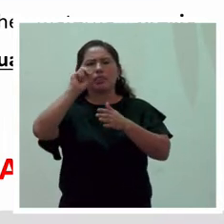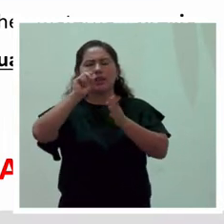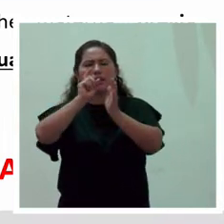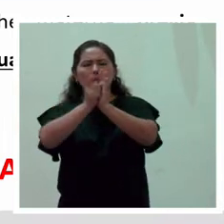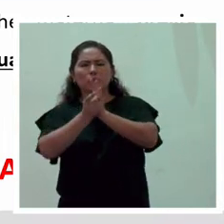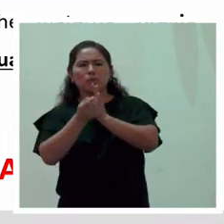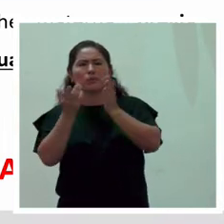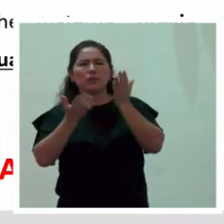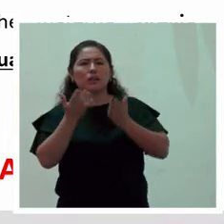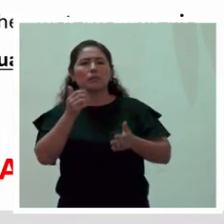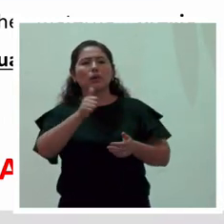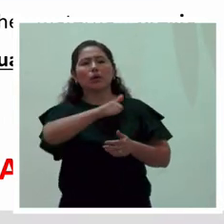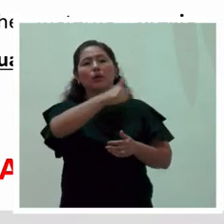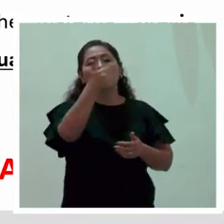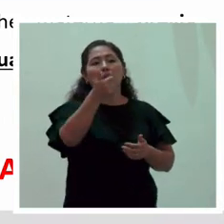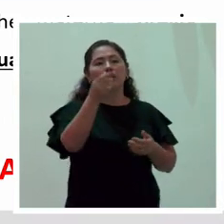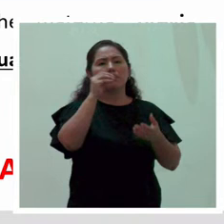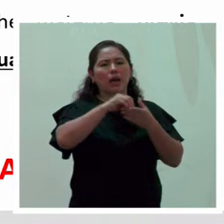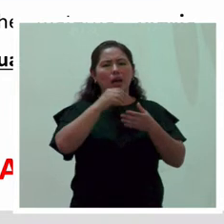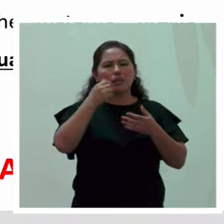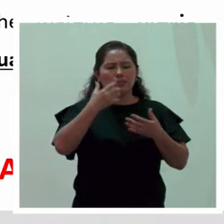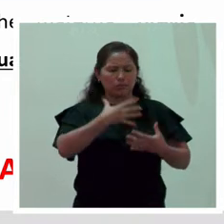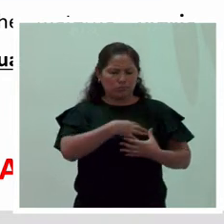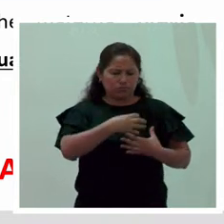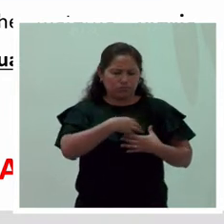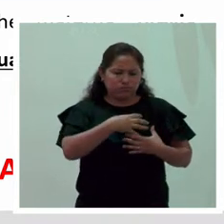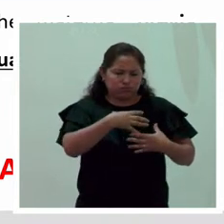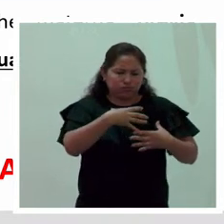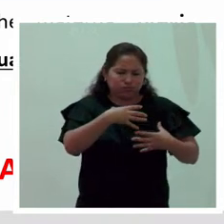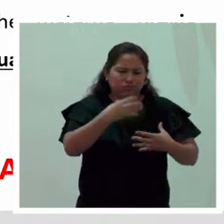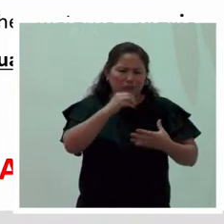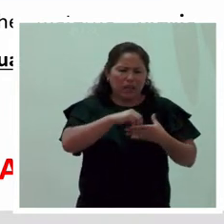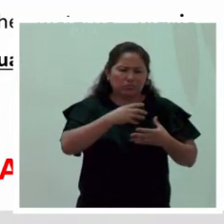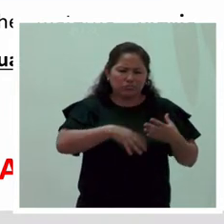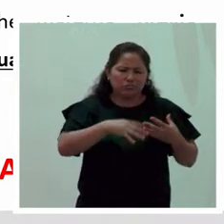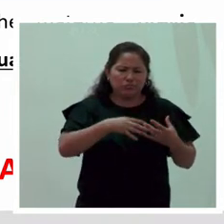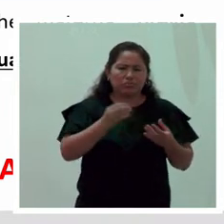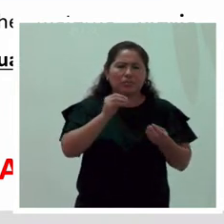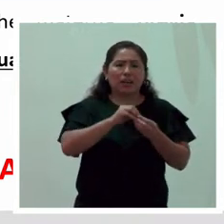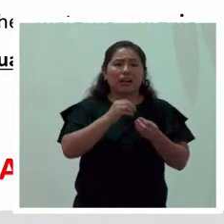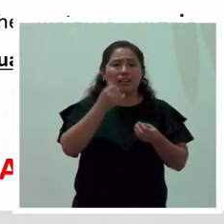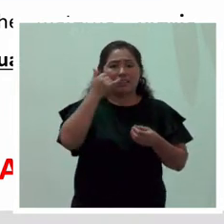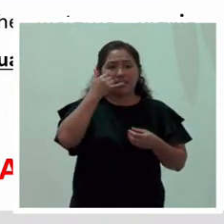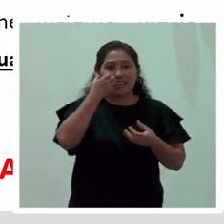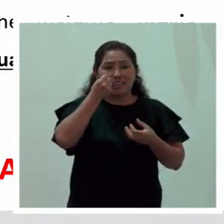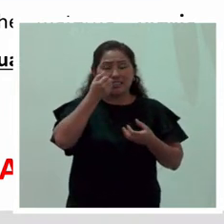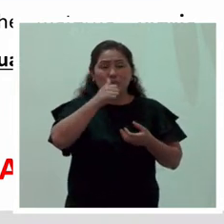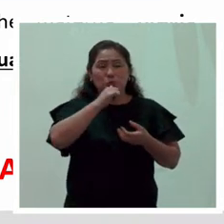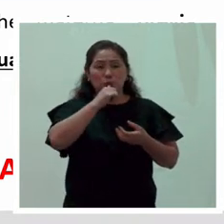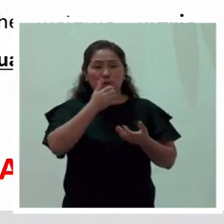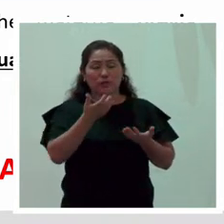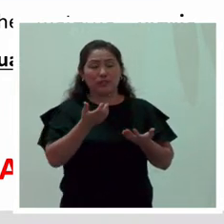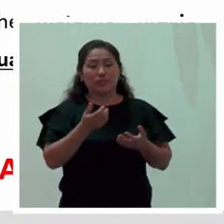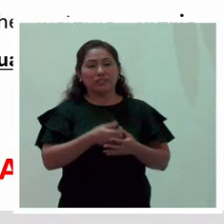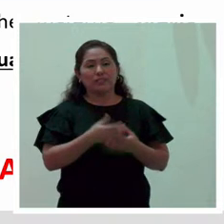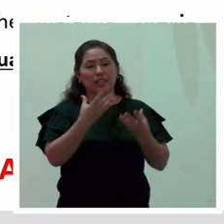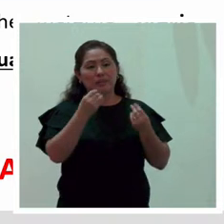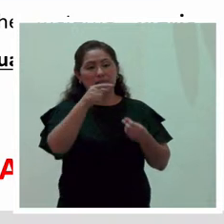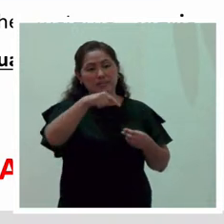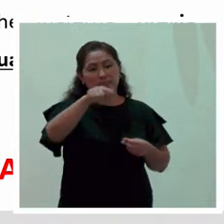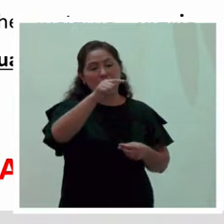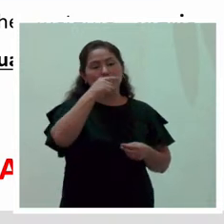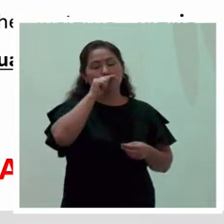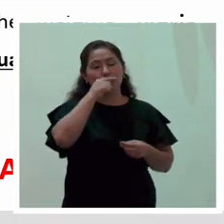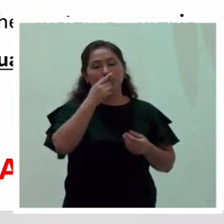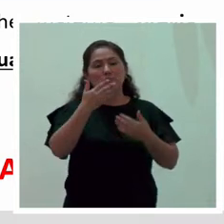otras, bendecidas, ¿no? Tienen mayor producción de leche. Y para ellas, de repente, es